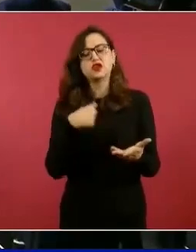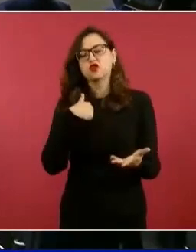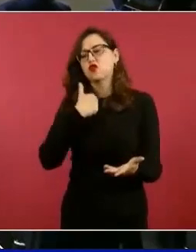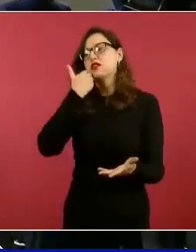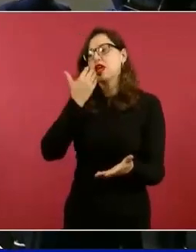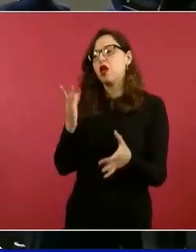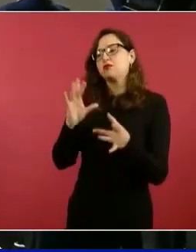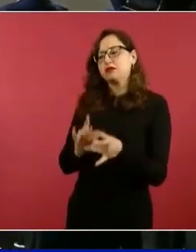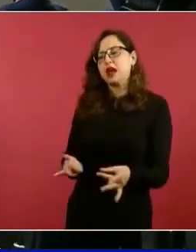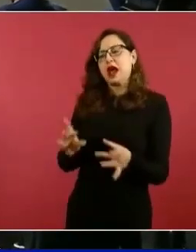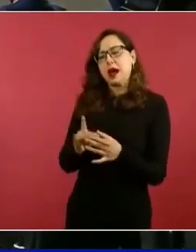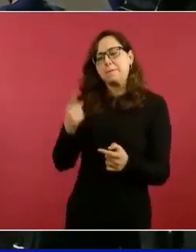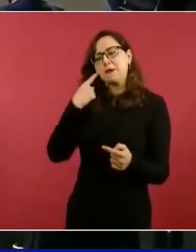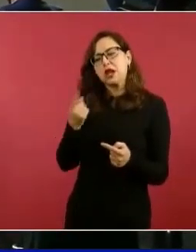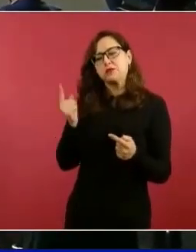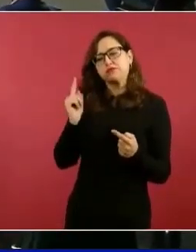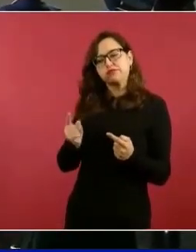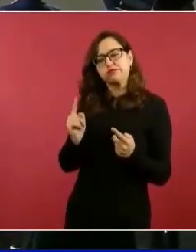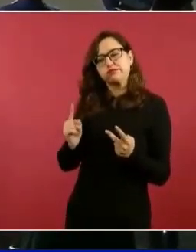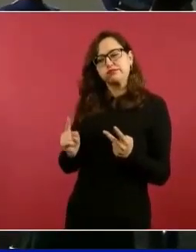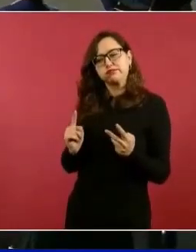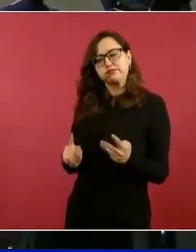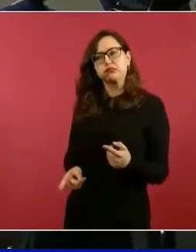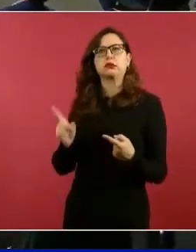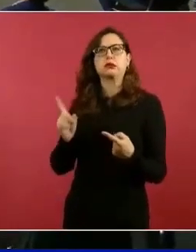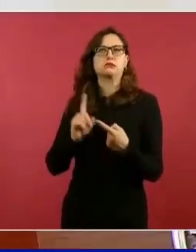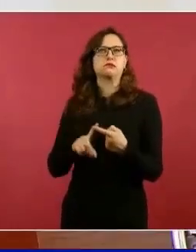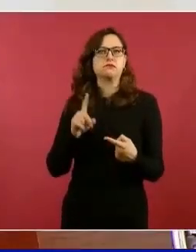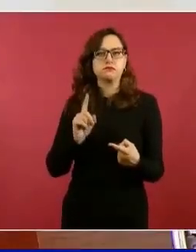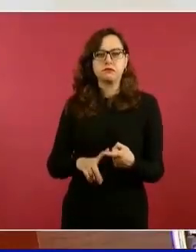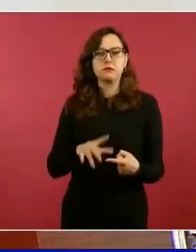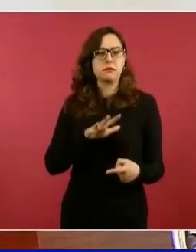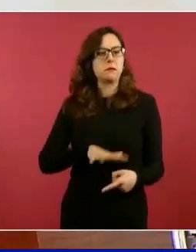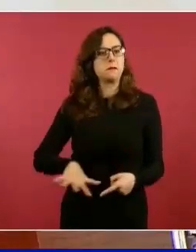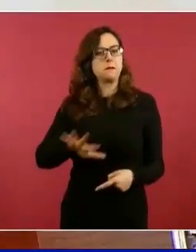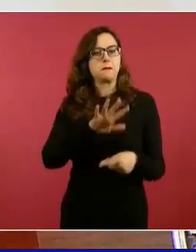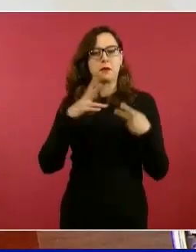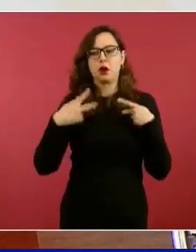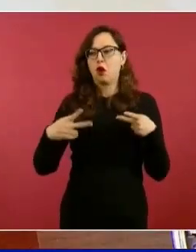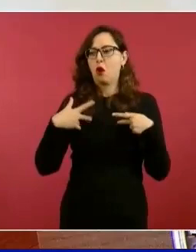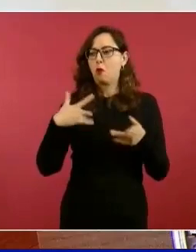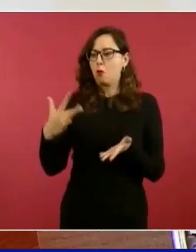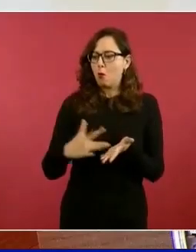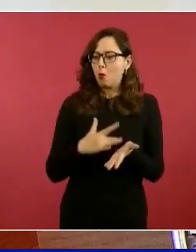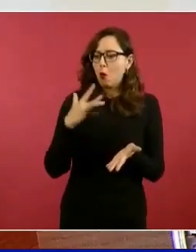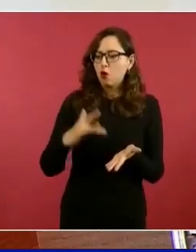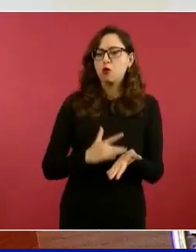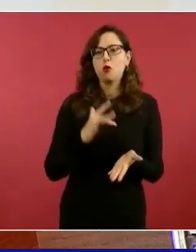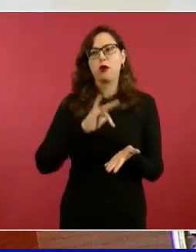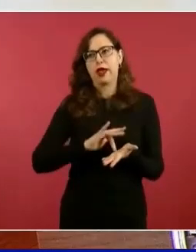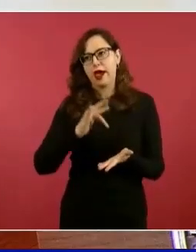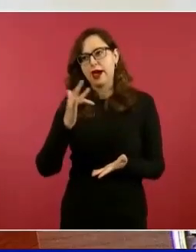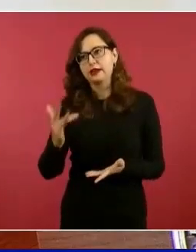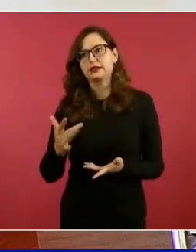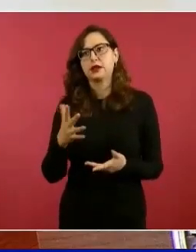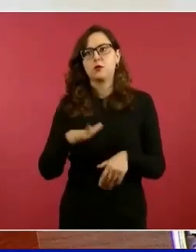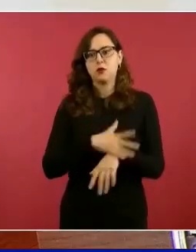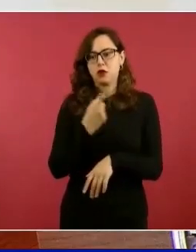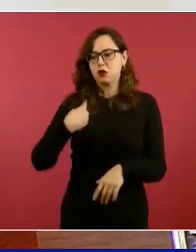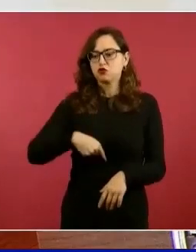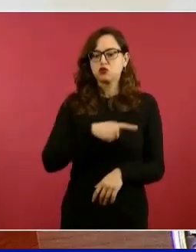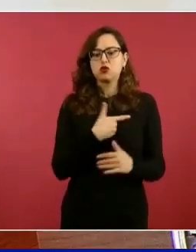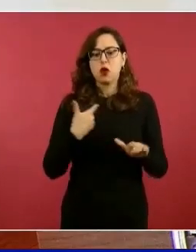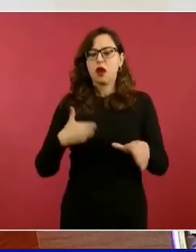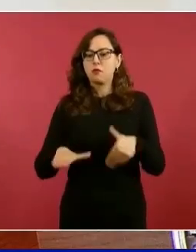quiero primero agradecer la solidaridad del pueblo. Porque por donde pasábamos